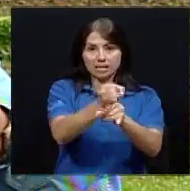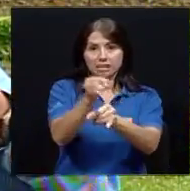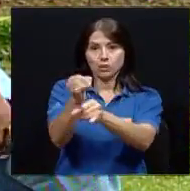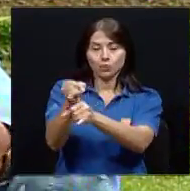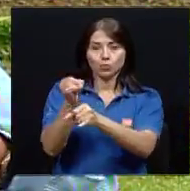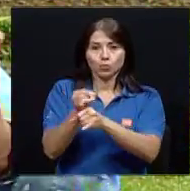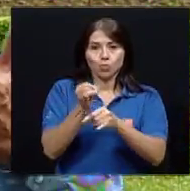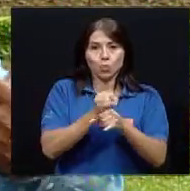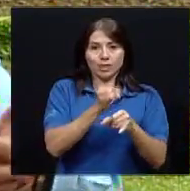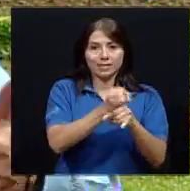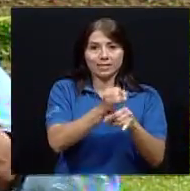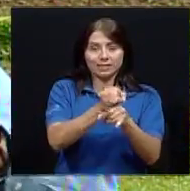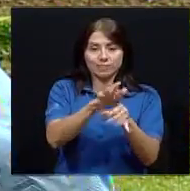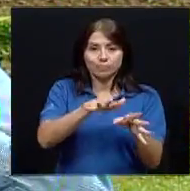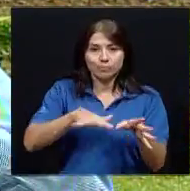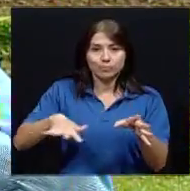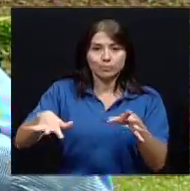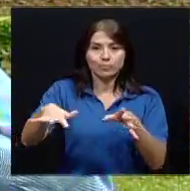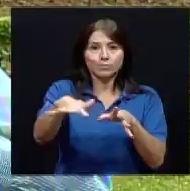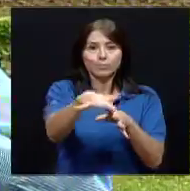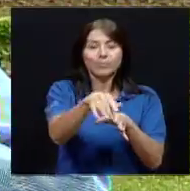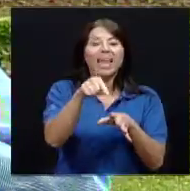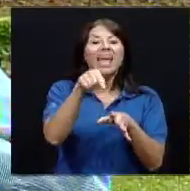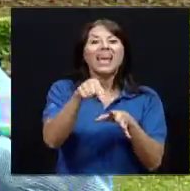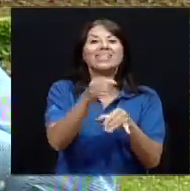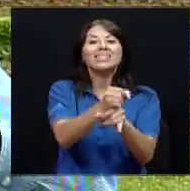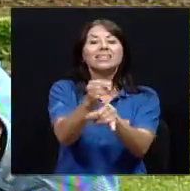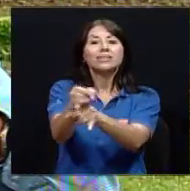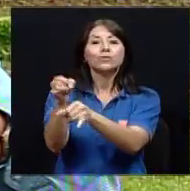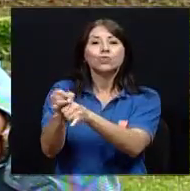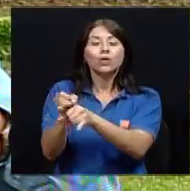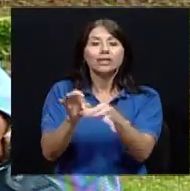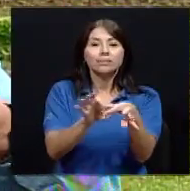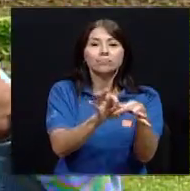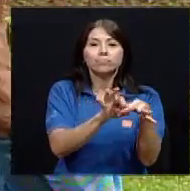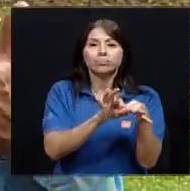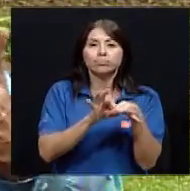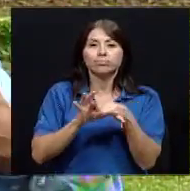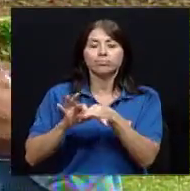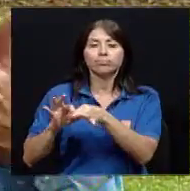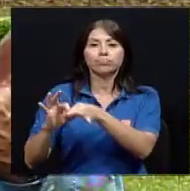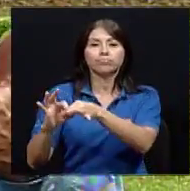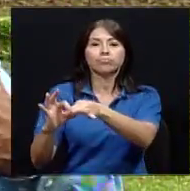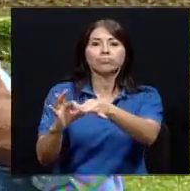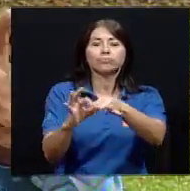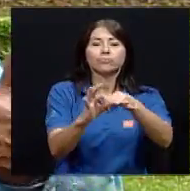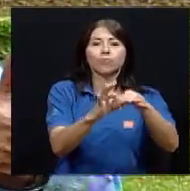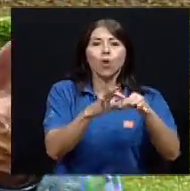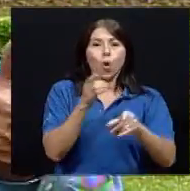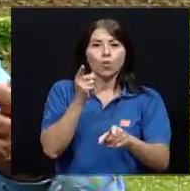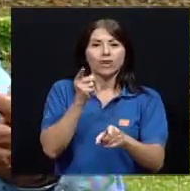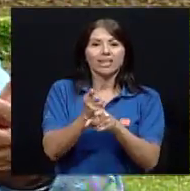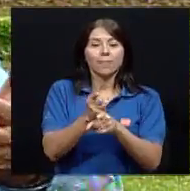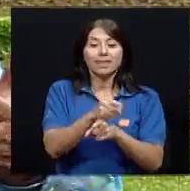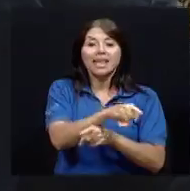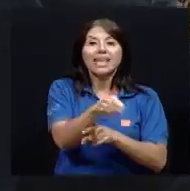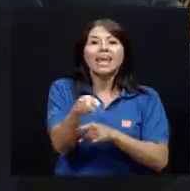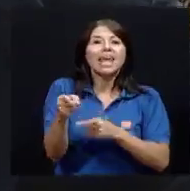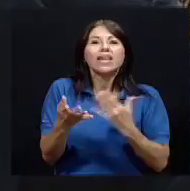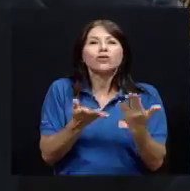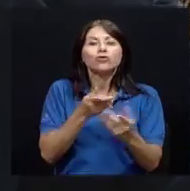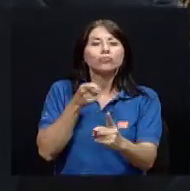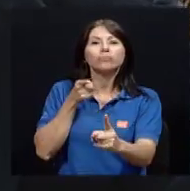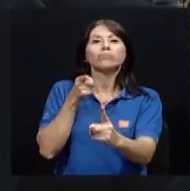uno espera es que se interrelacionen correctamente entre sí en la búsqueda o en el logro más bien del objetivo que tiene el sistema,